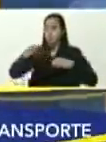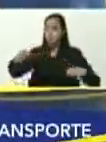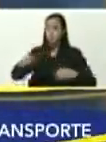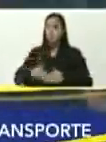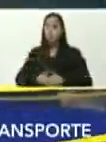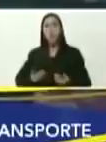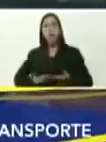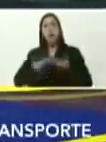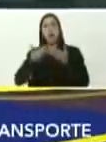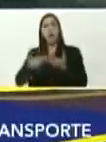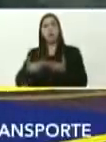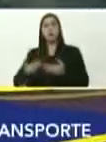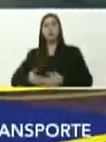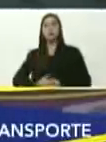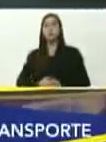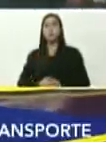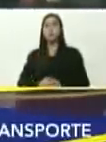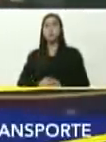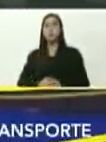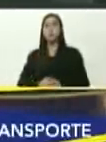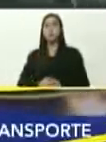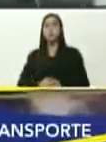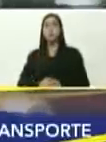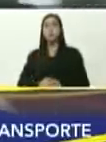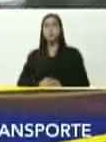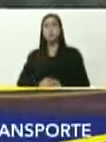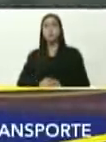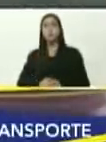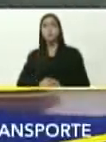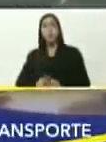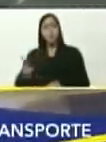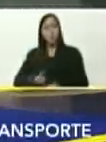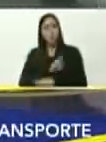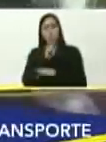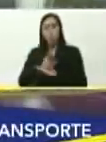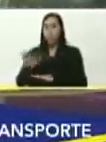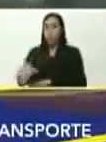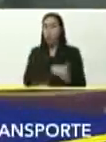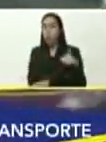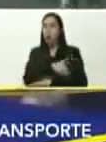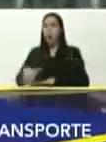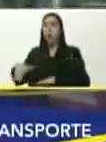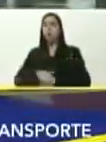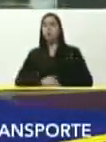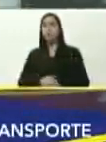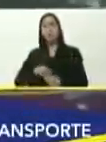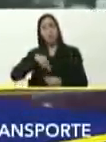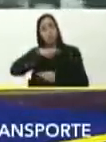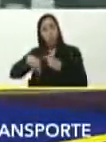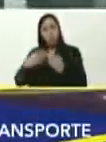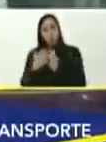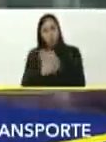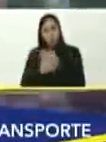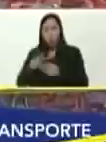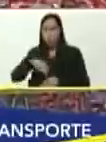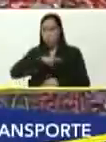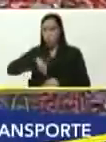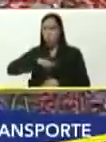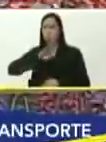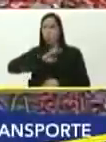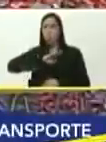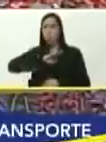ha colocado, a circular en las calles, solo, una revolución humanista, como la nuestra,